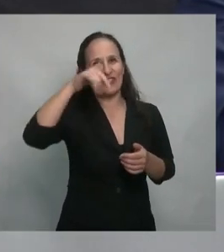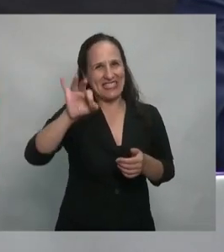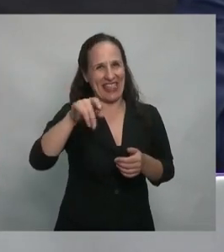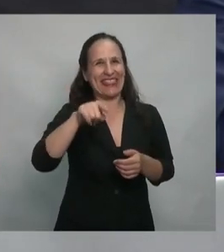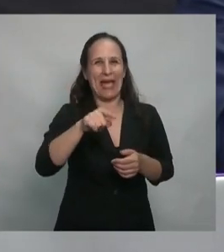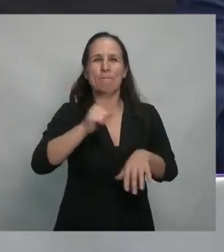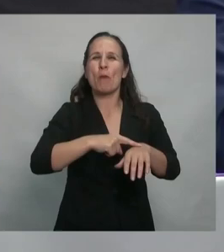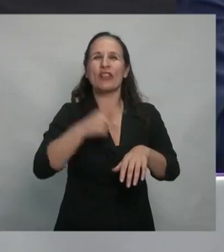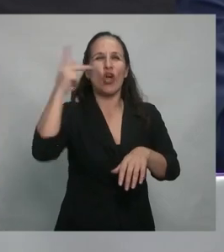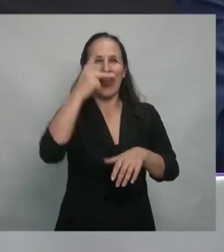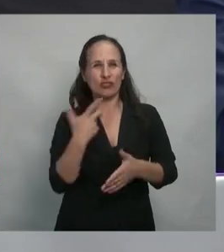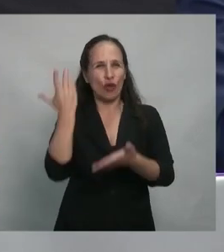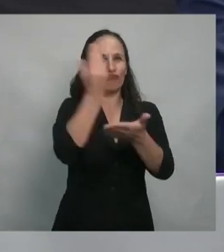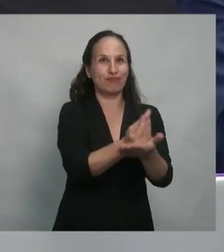asumió,